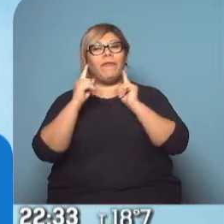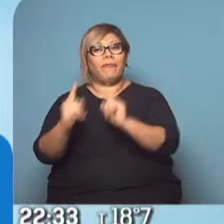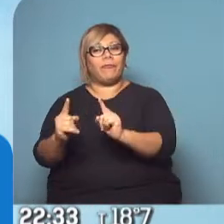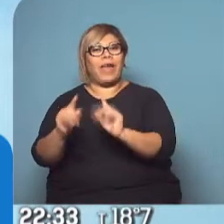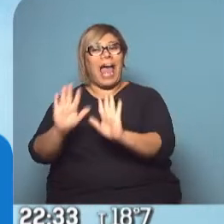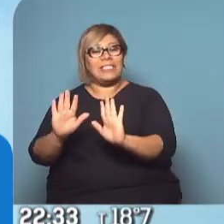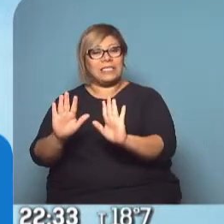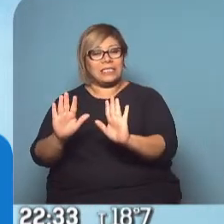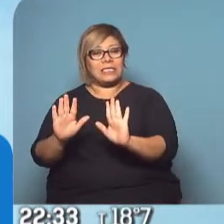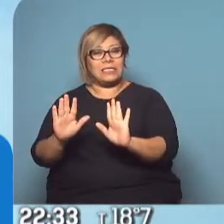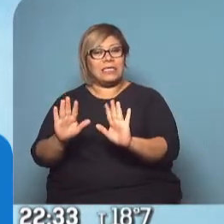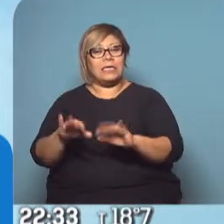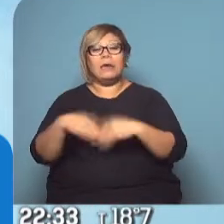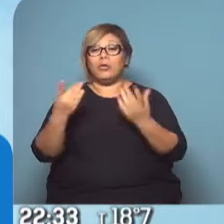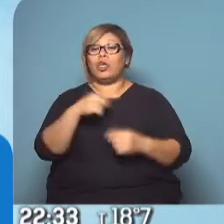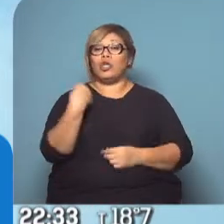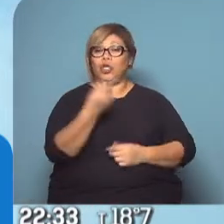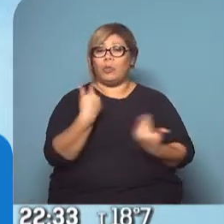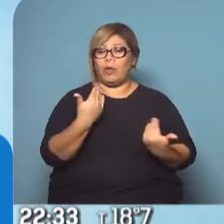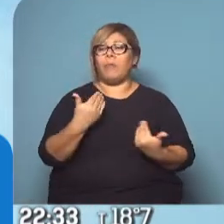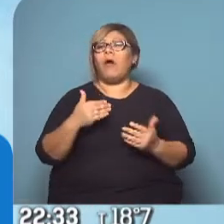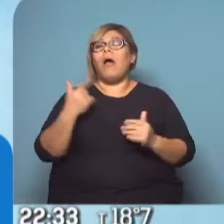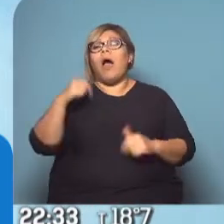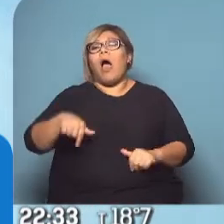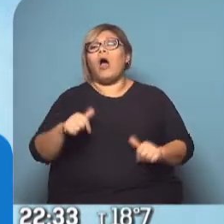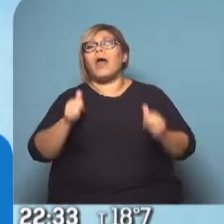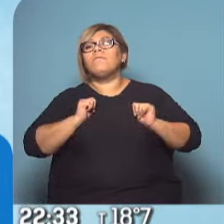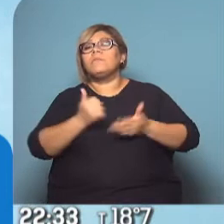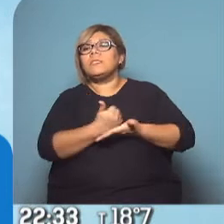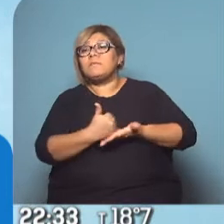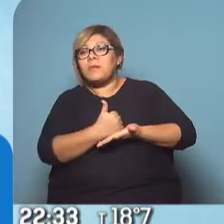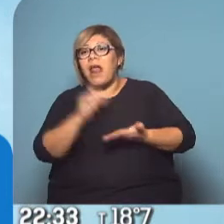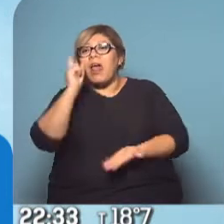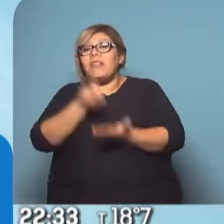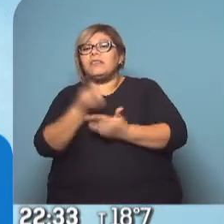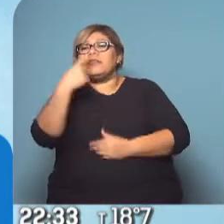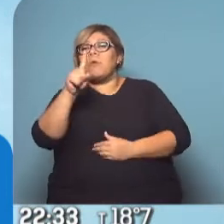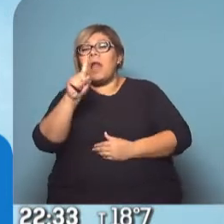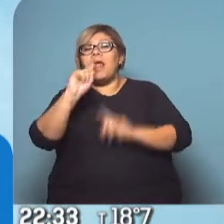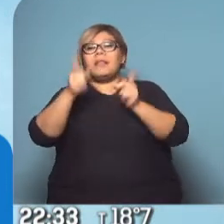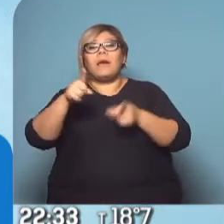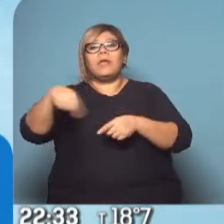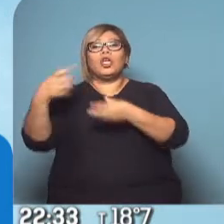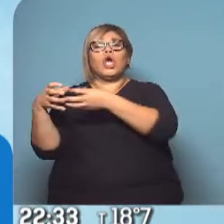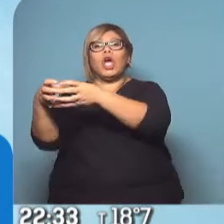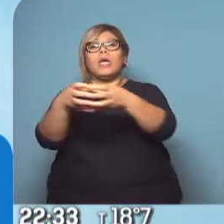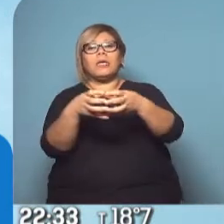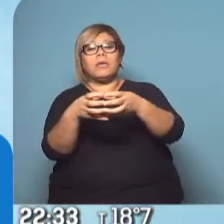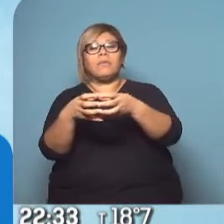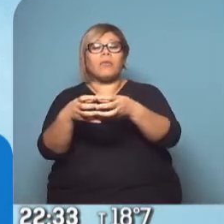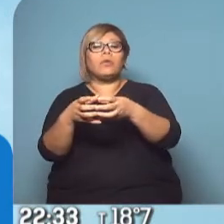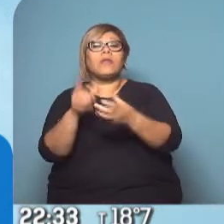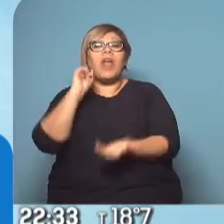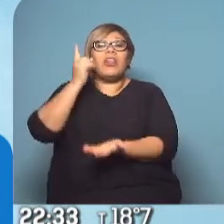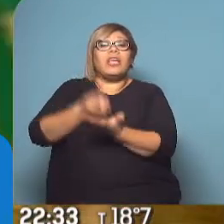sus conversaciones, pues vamos a esperar a ver qué decide tanto el propio Sánchez como el resto sobre el futuro de España